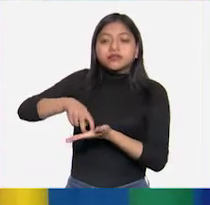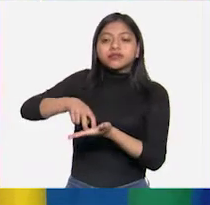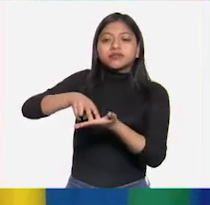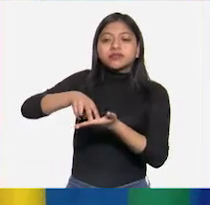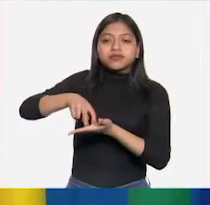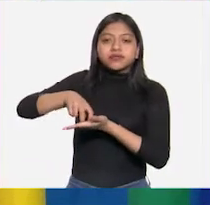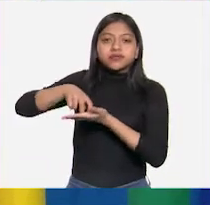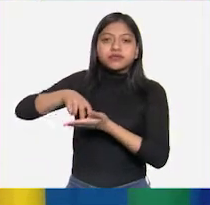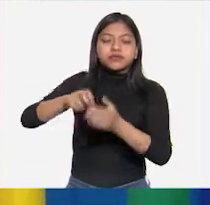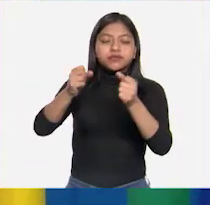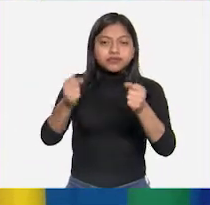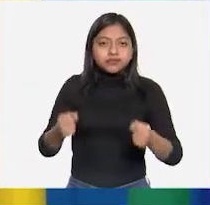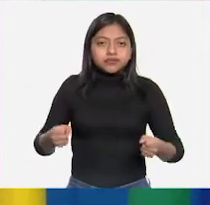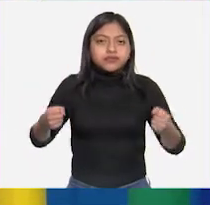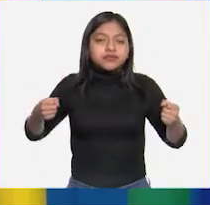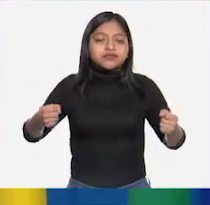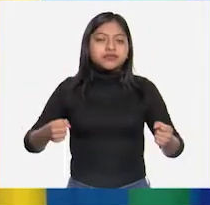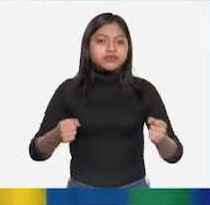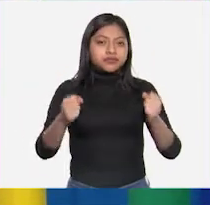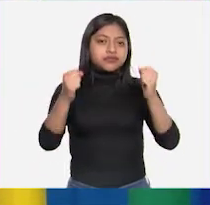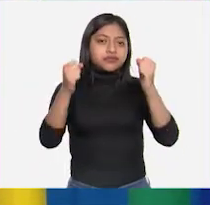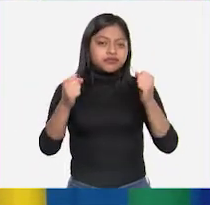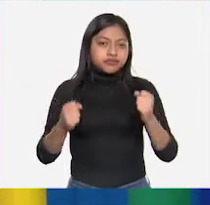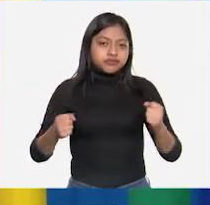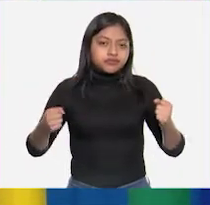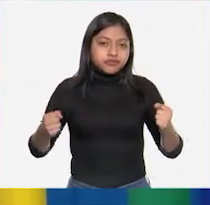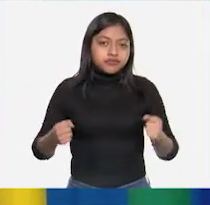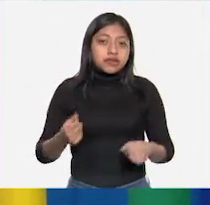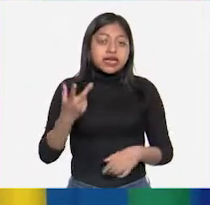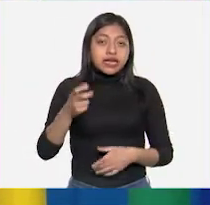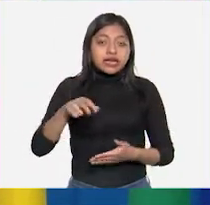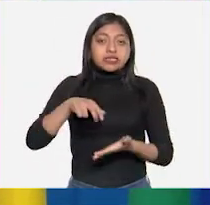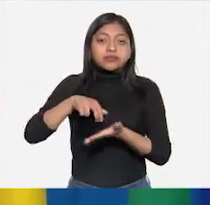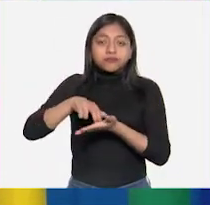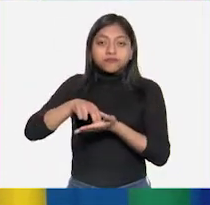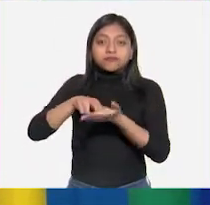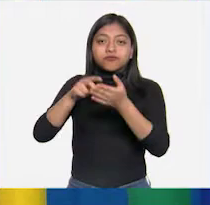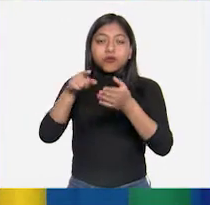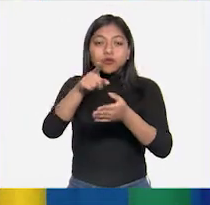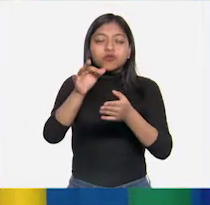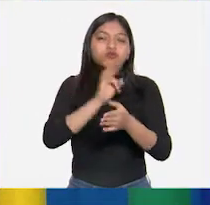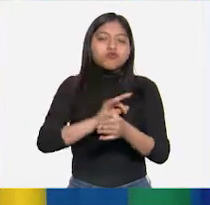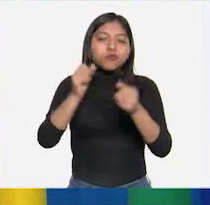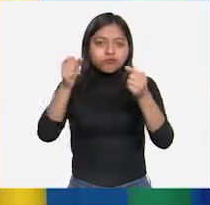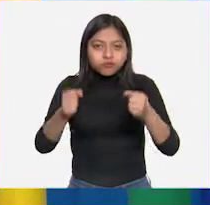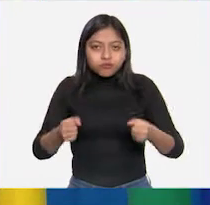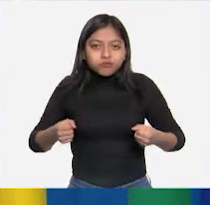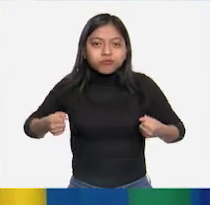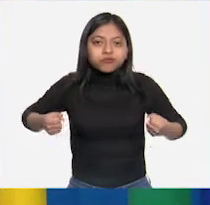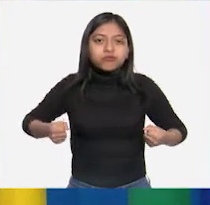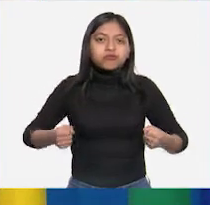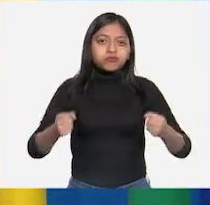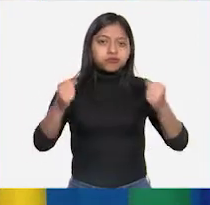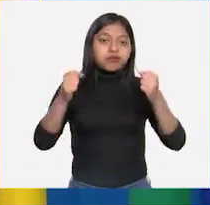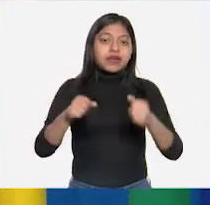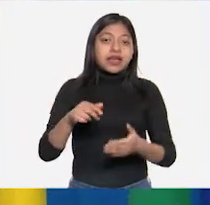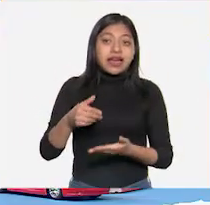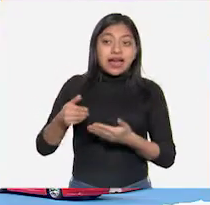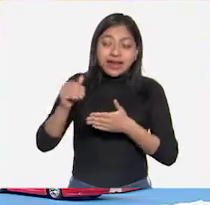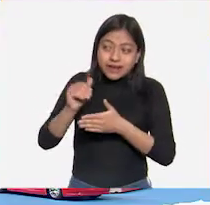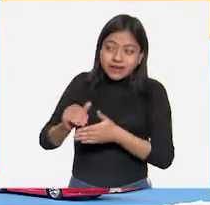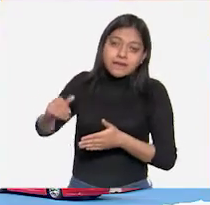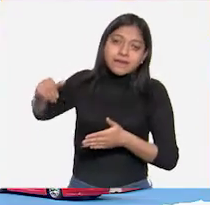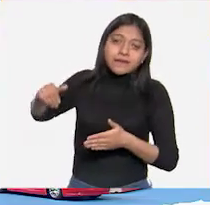los pies y el suelo, a su vez, ejerce una fuerza que los impulsa en dirección contraria.